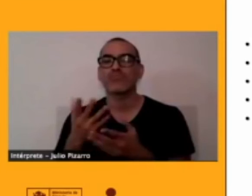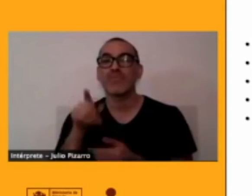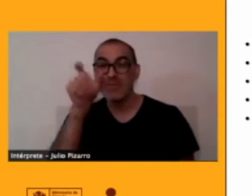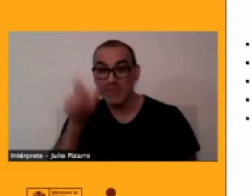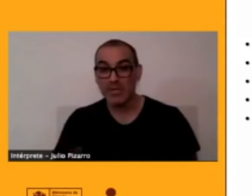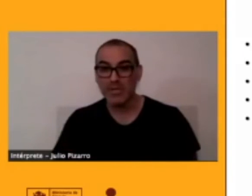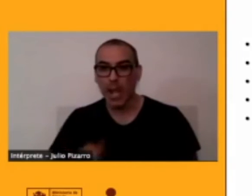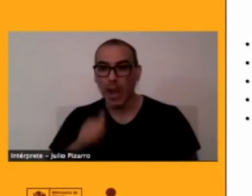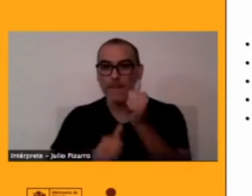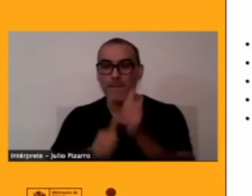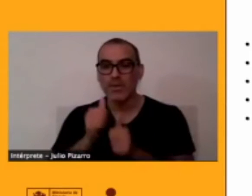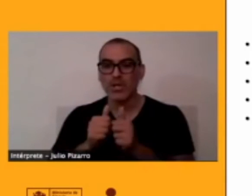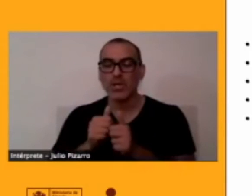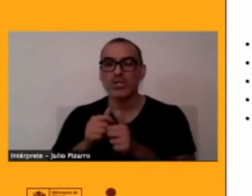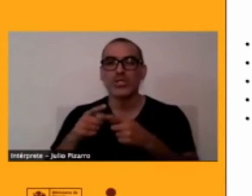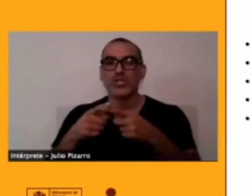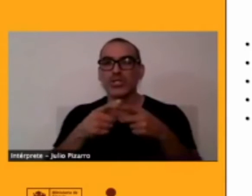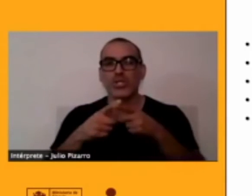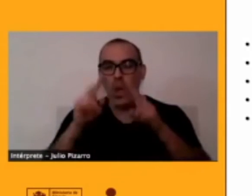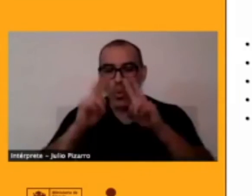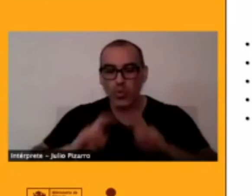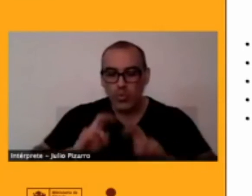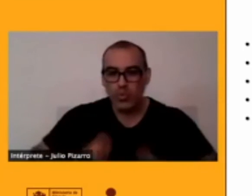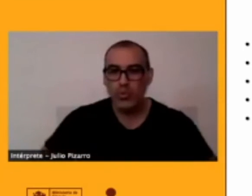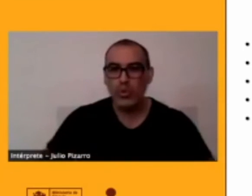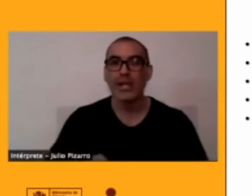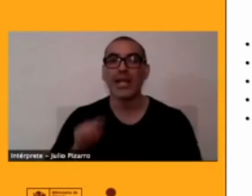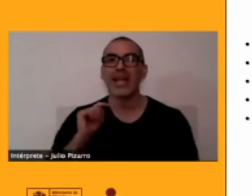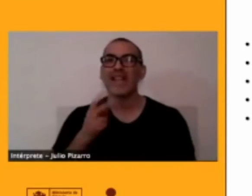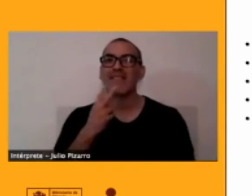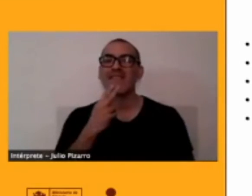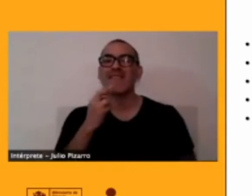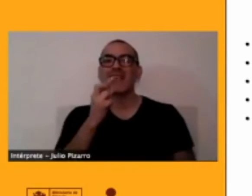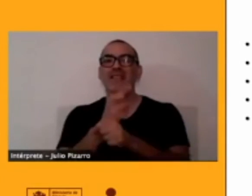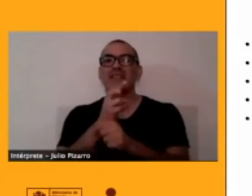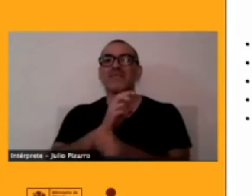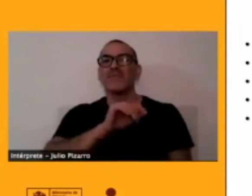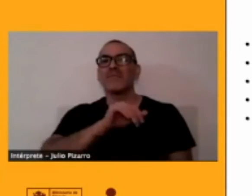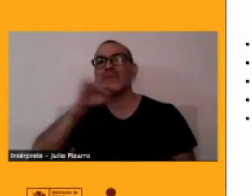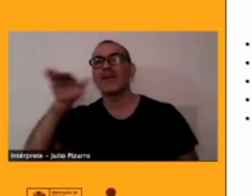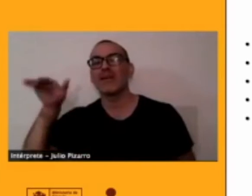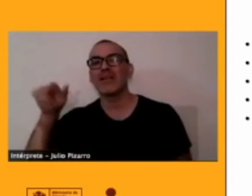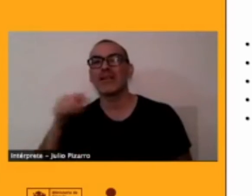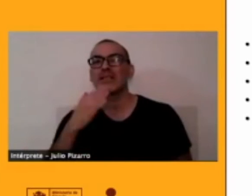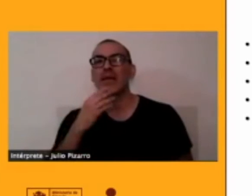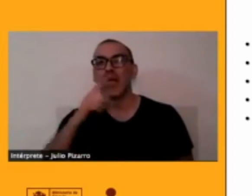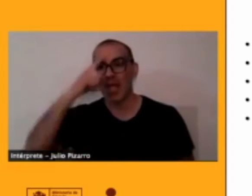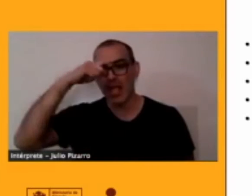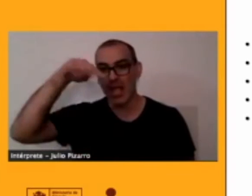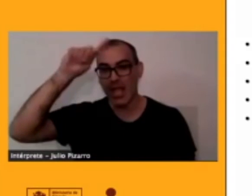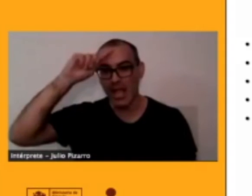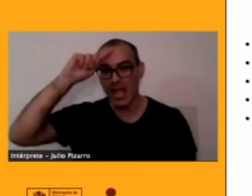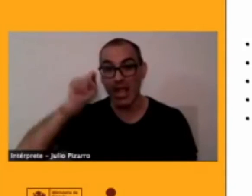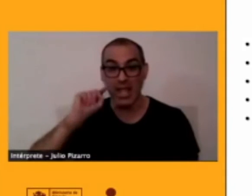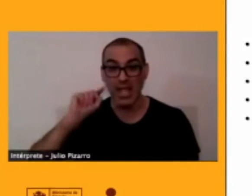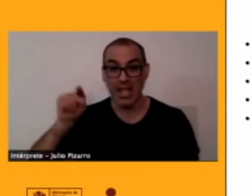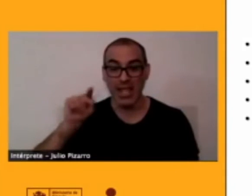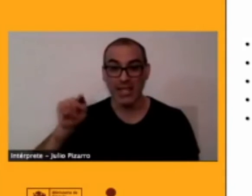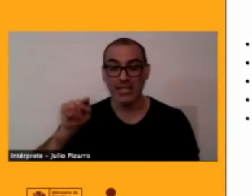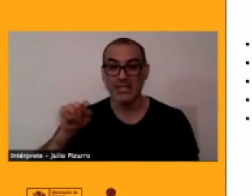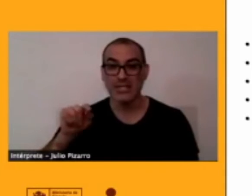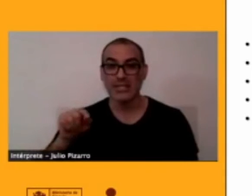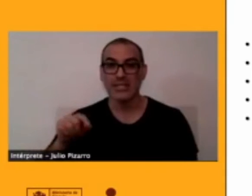acerca de la zona de San Pedro de Atacama y de Calama. Y el estudo estuvo o fue parte de la capacitación